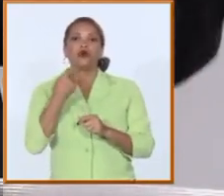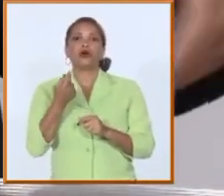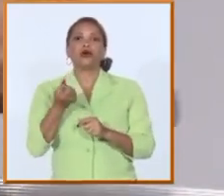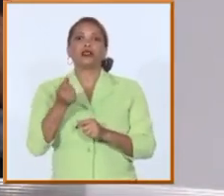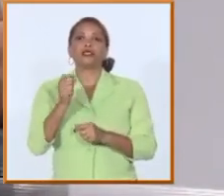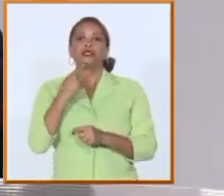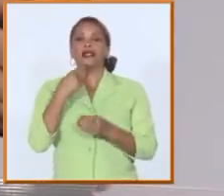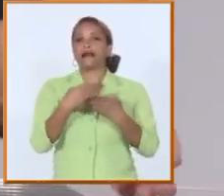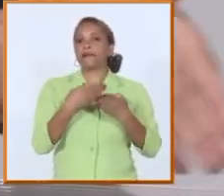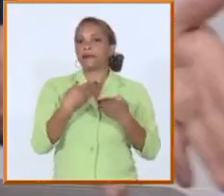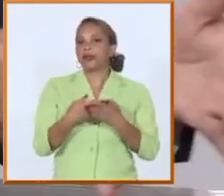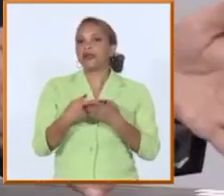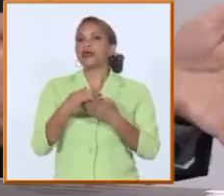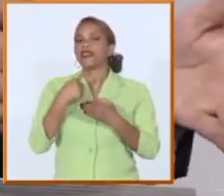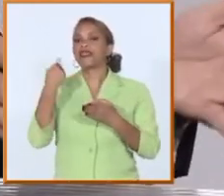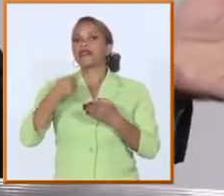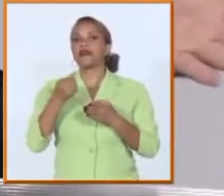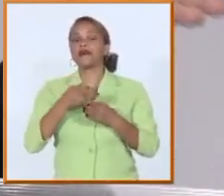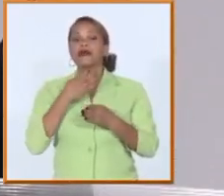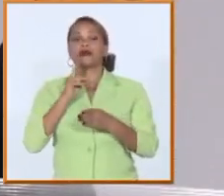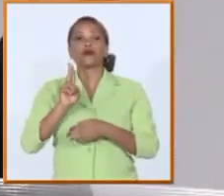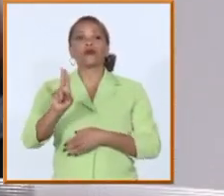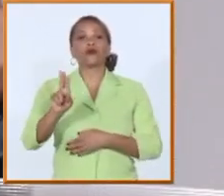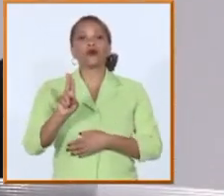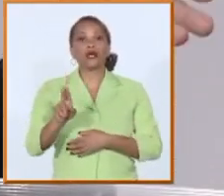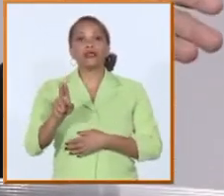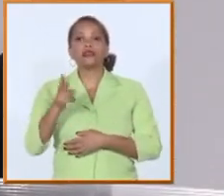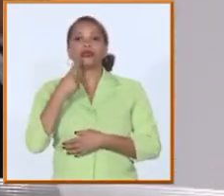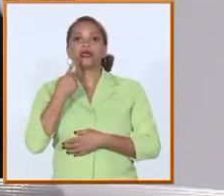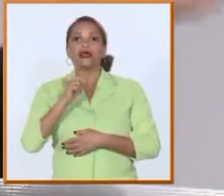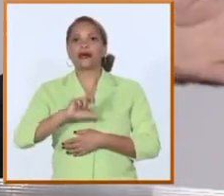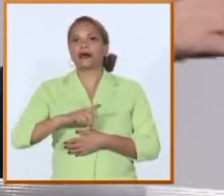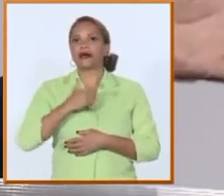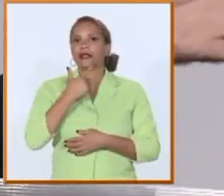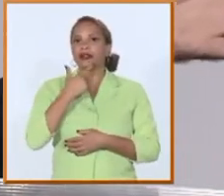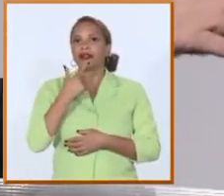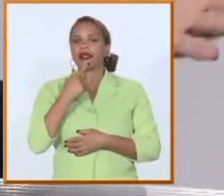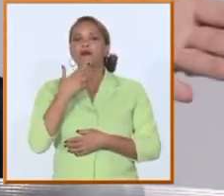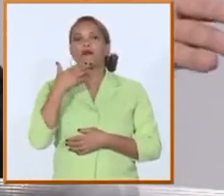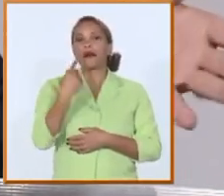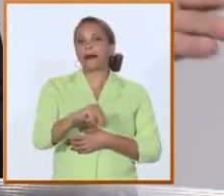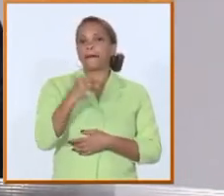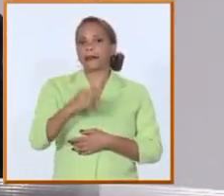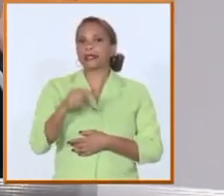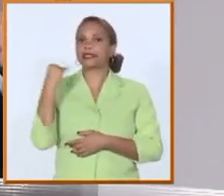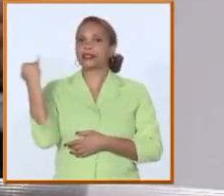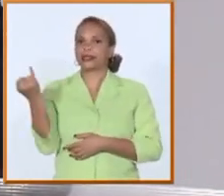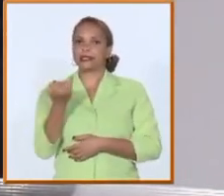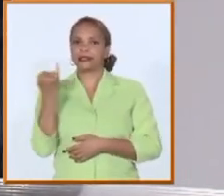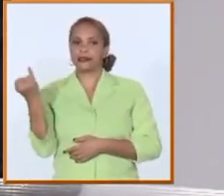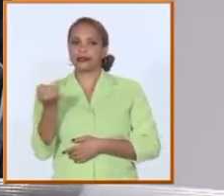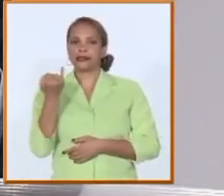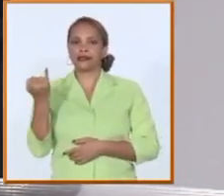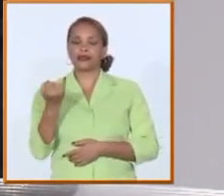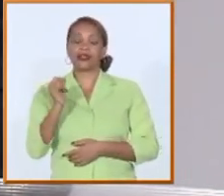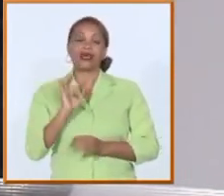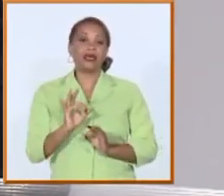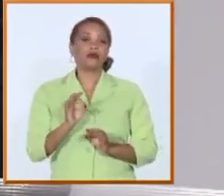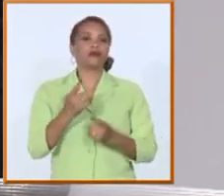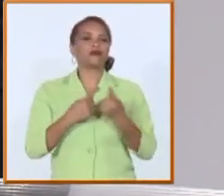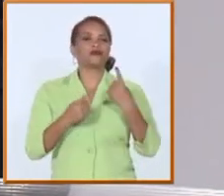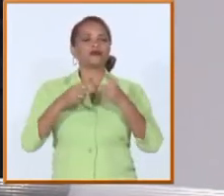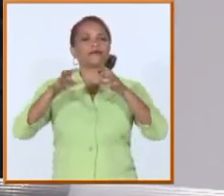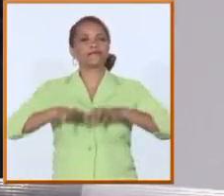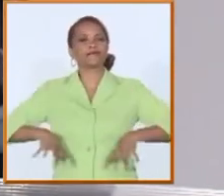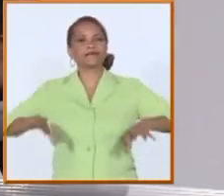industria de la empresa de lo que sea tiene que acudir rápidamente al estado del arte a las prácticas o a las buenas prácticas internacionales y realmente es una situación